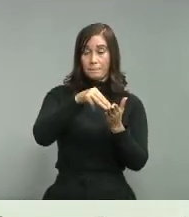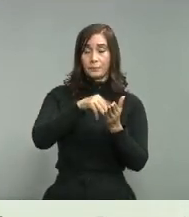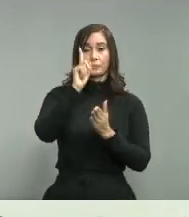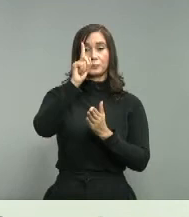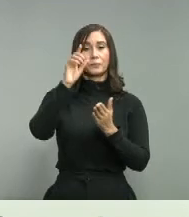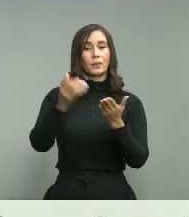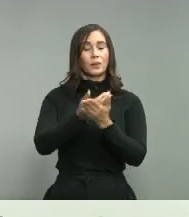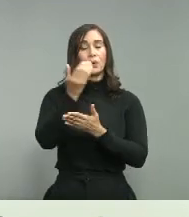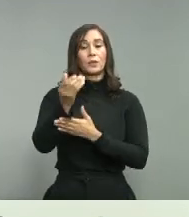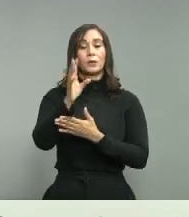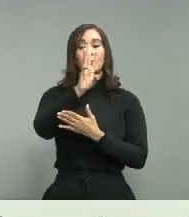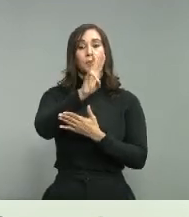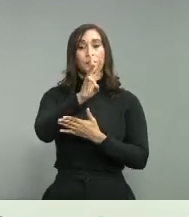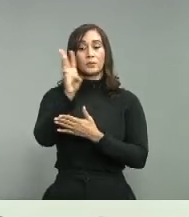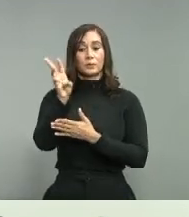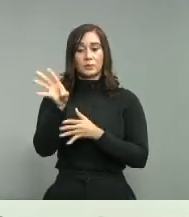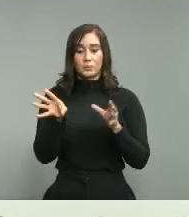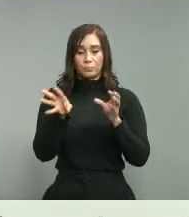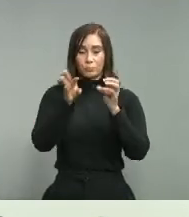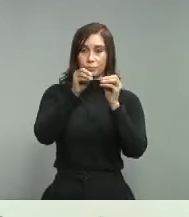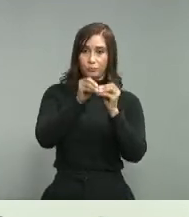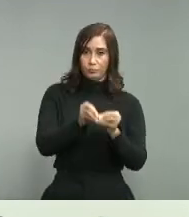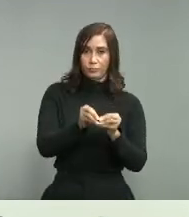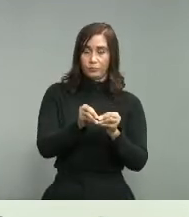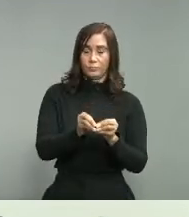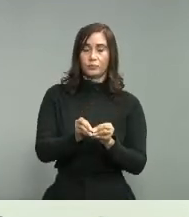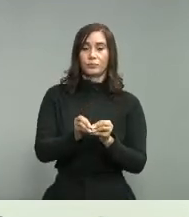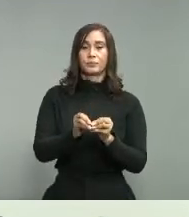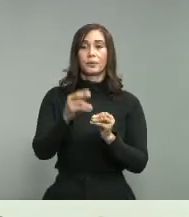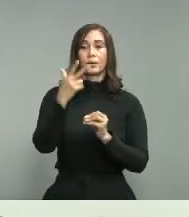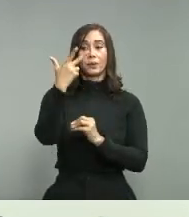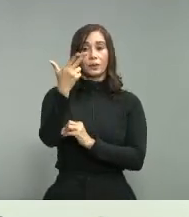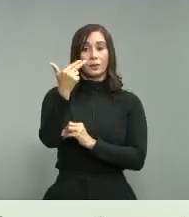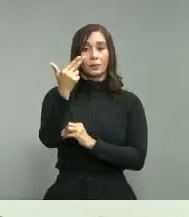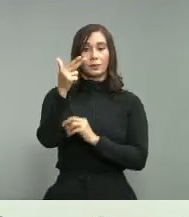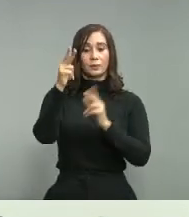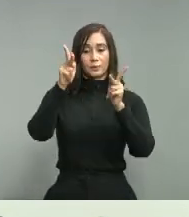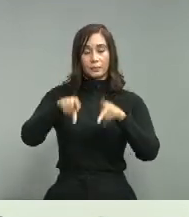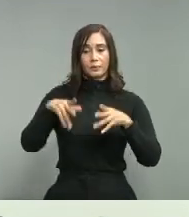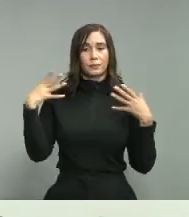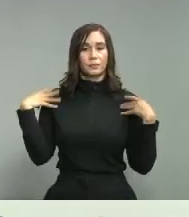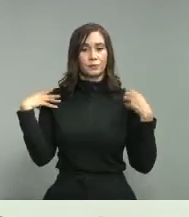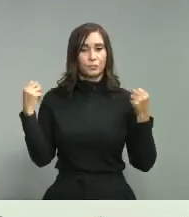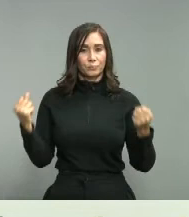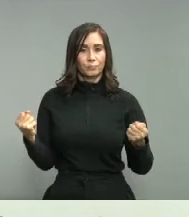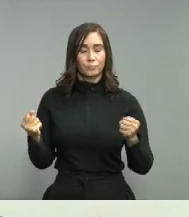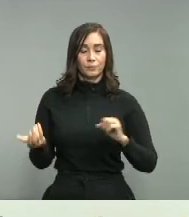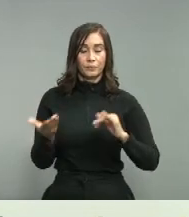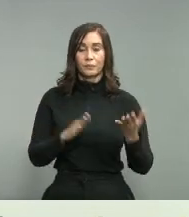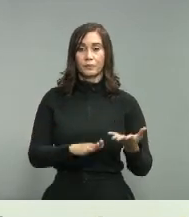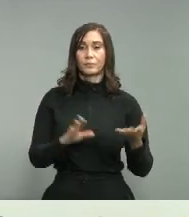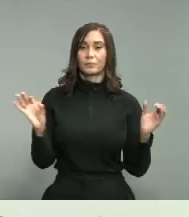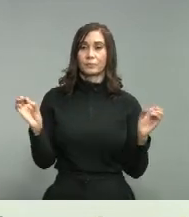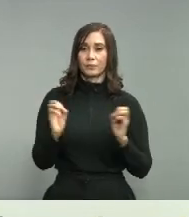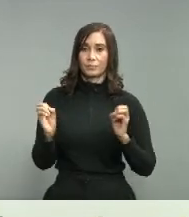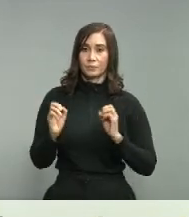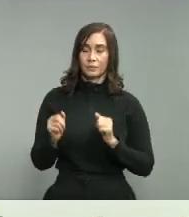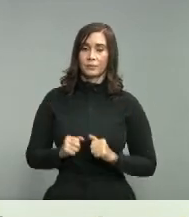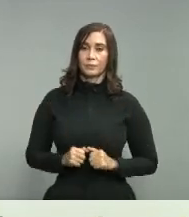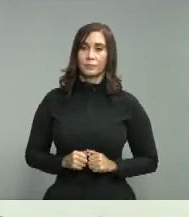nuevo 66 acumulados 13 recuperados 0 fallecimiento